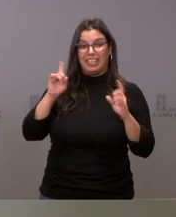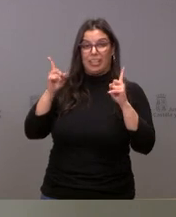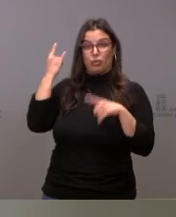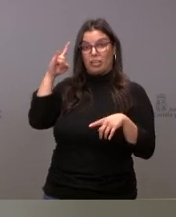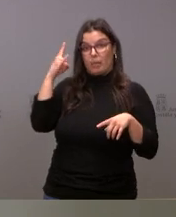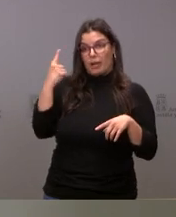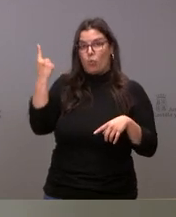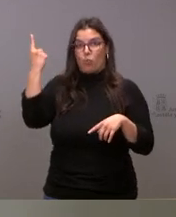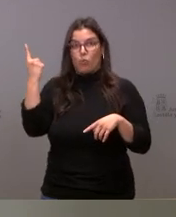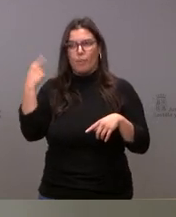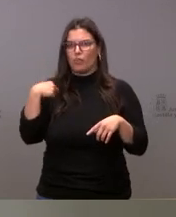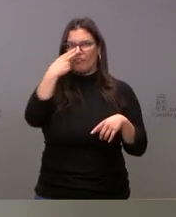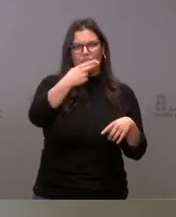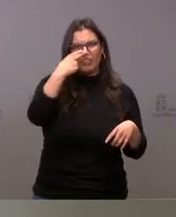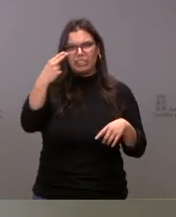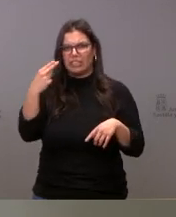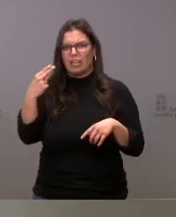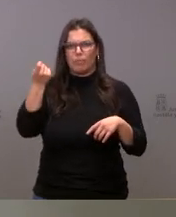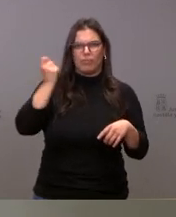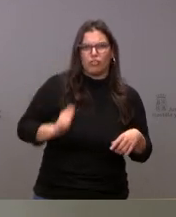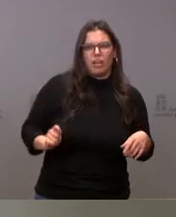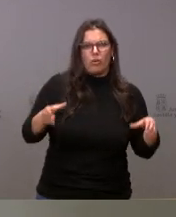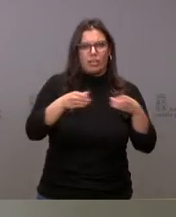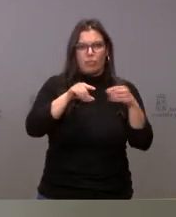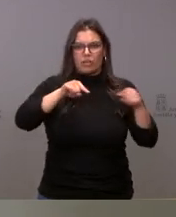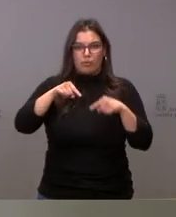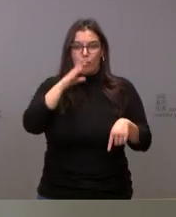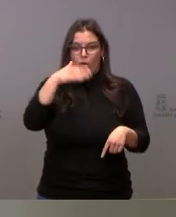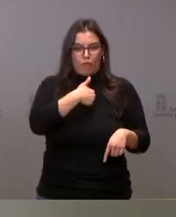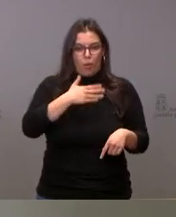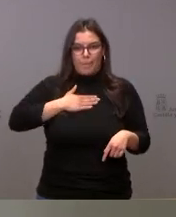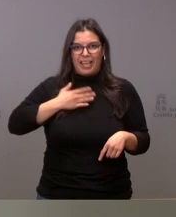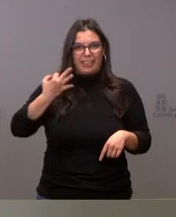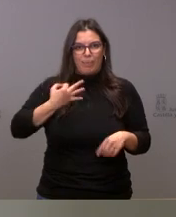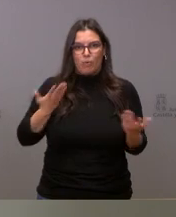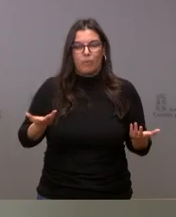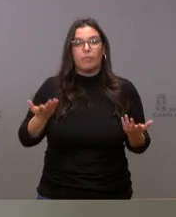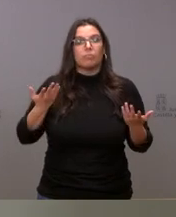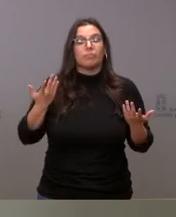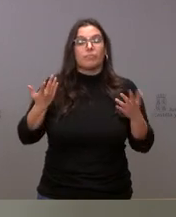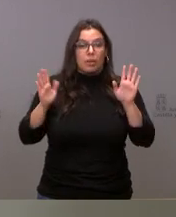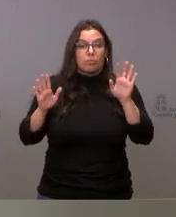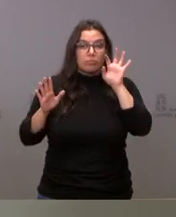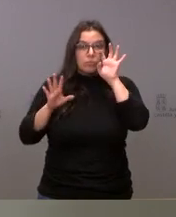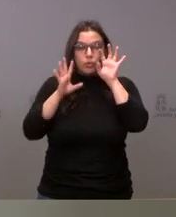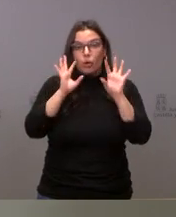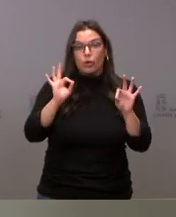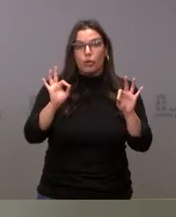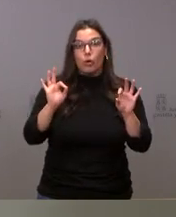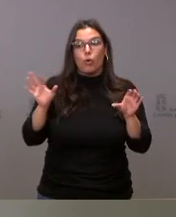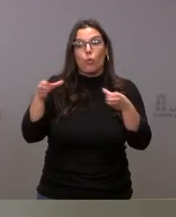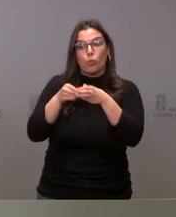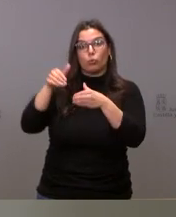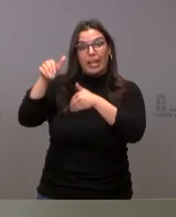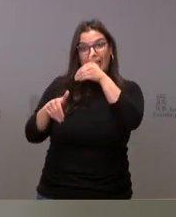a los profesionales y a los equipos directivos como es mi obligación. Dicho esto evidentemente bueno la Junta Electoral